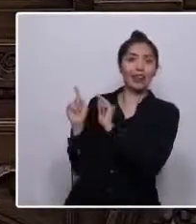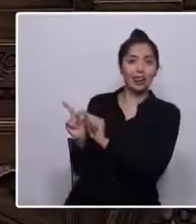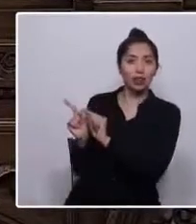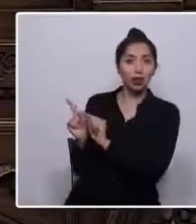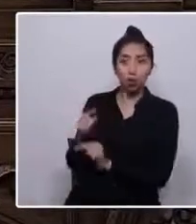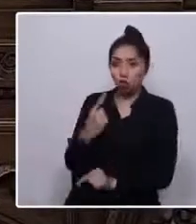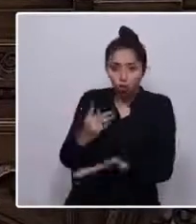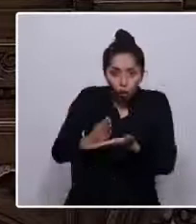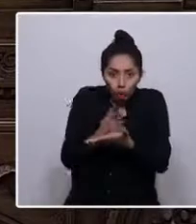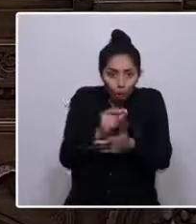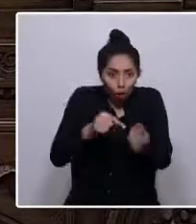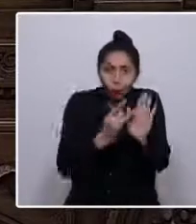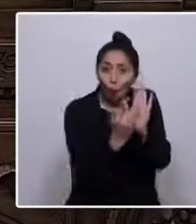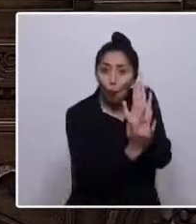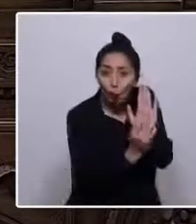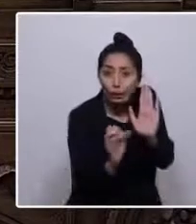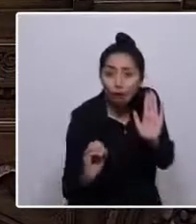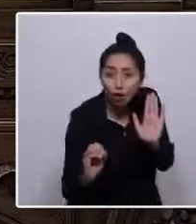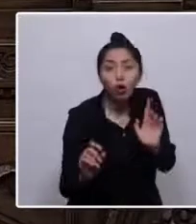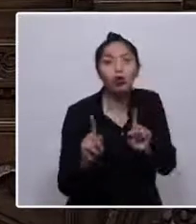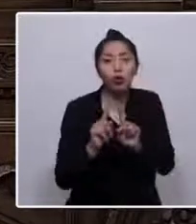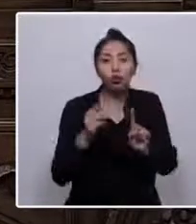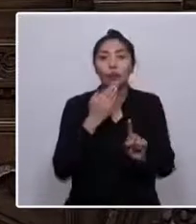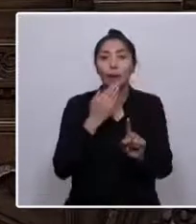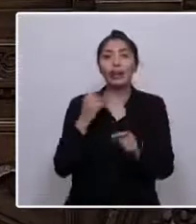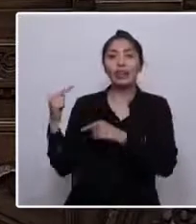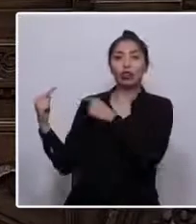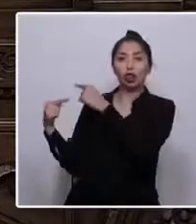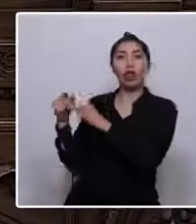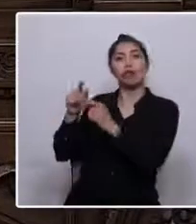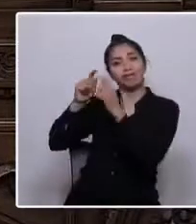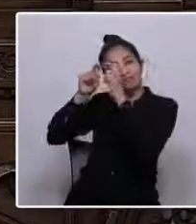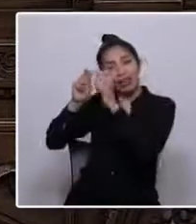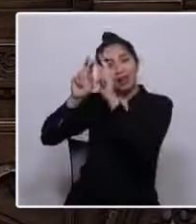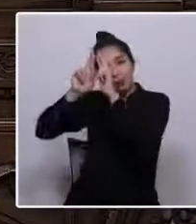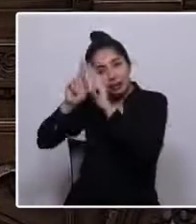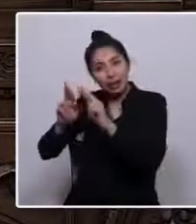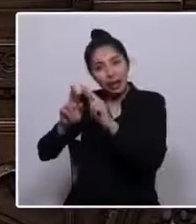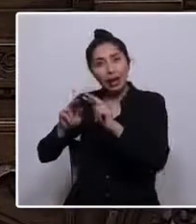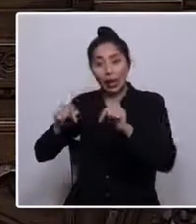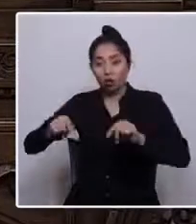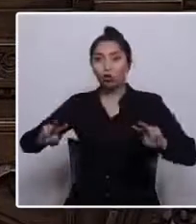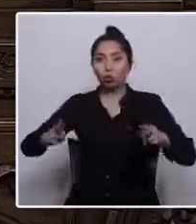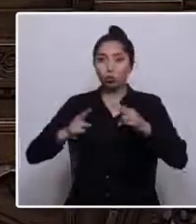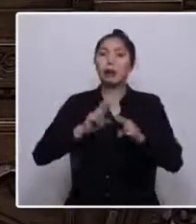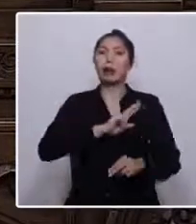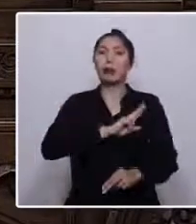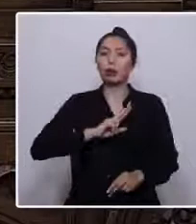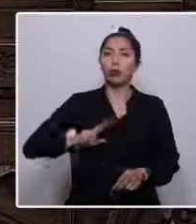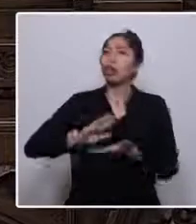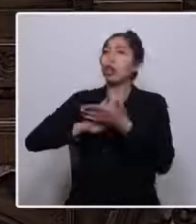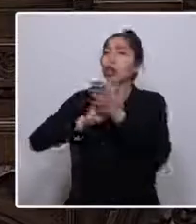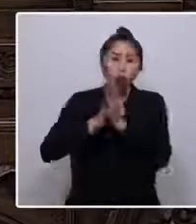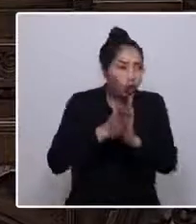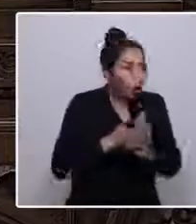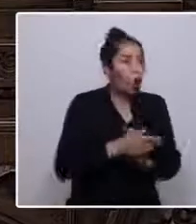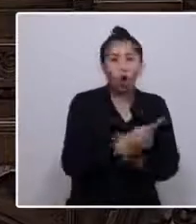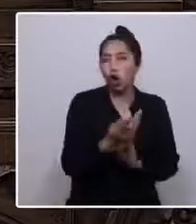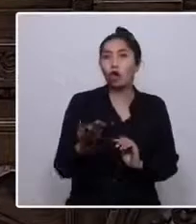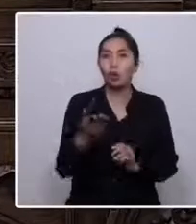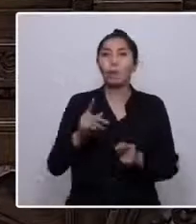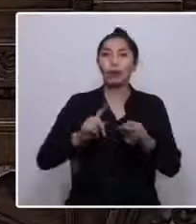cero, sino que a continuar su legado y a construir una República en donde entremos todos y en donde podamos decir con orgullo,